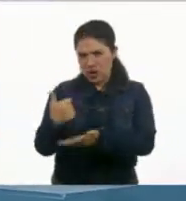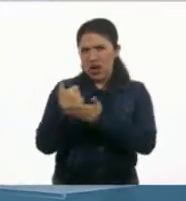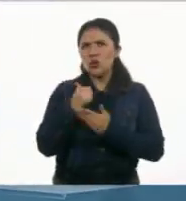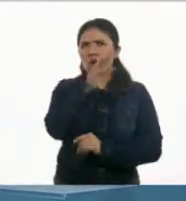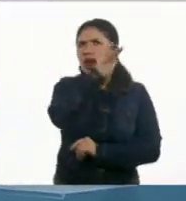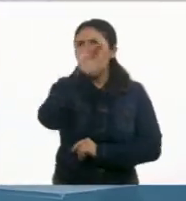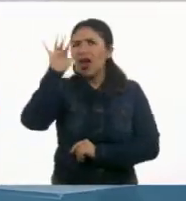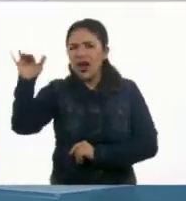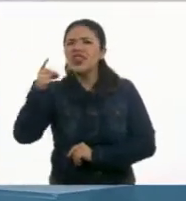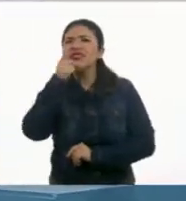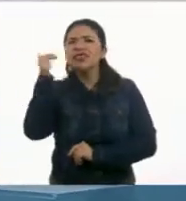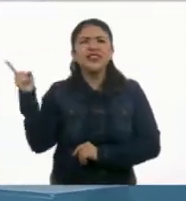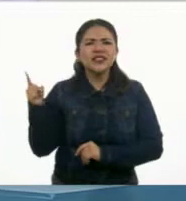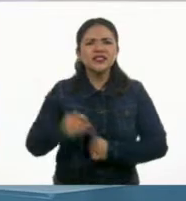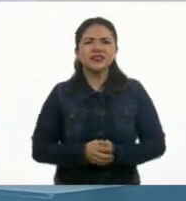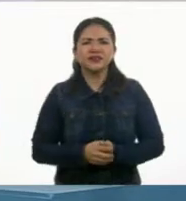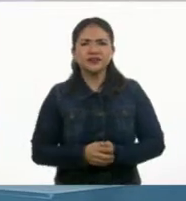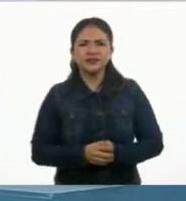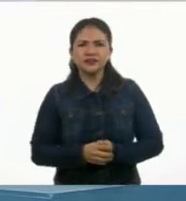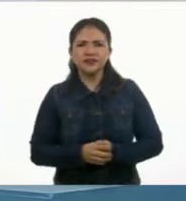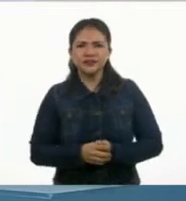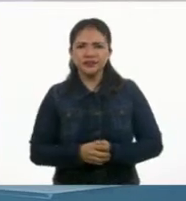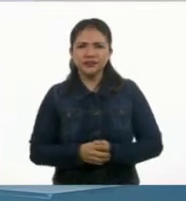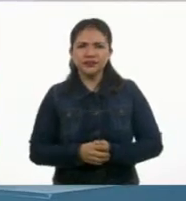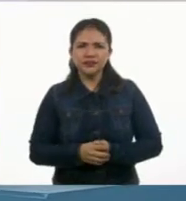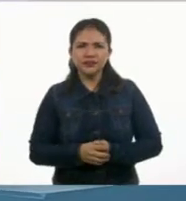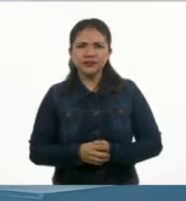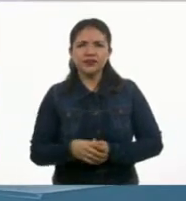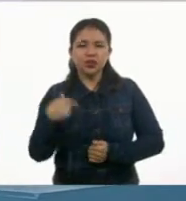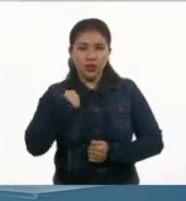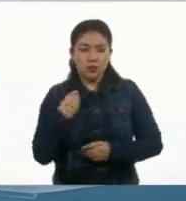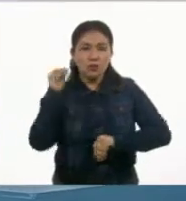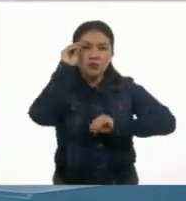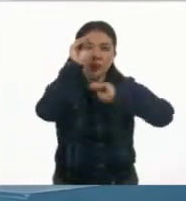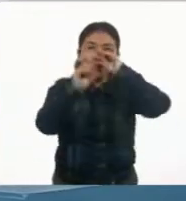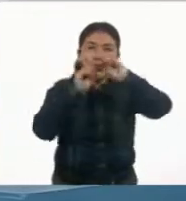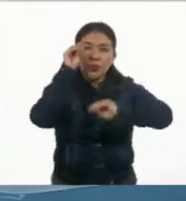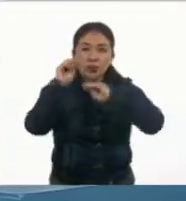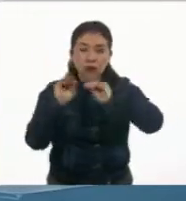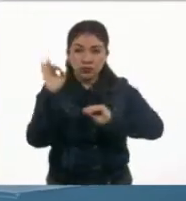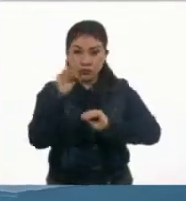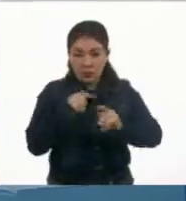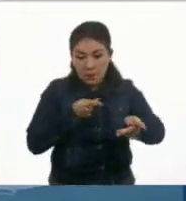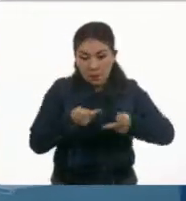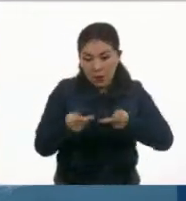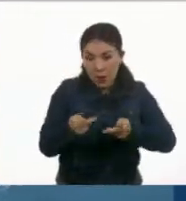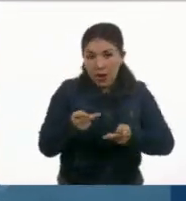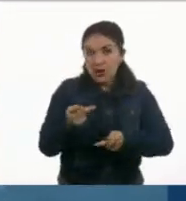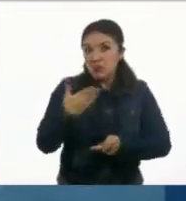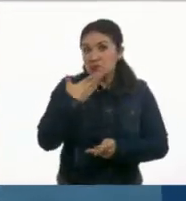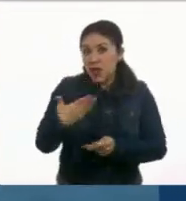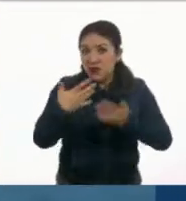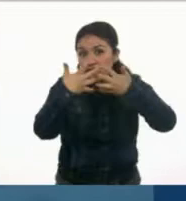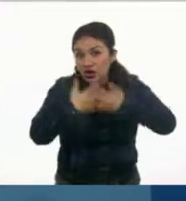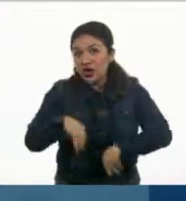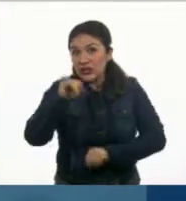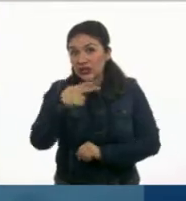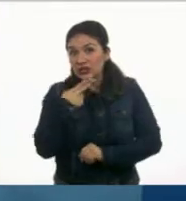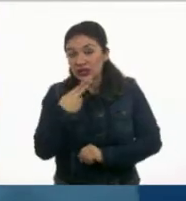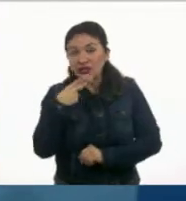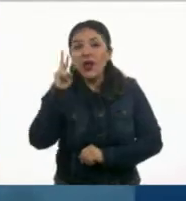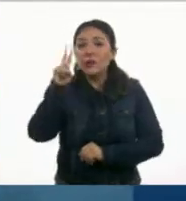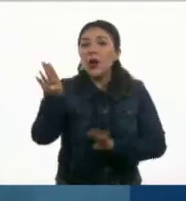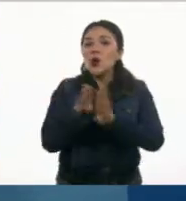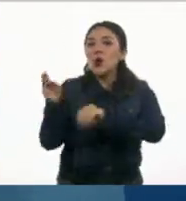favor. ¿Cómo quedaría? ver, la coherencia que estamos conjuntando, si la estrategia que implementamos ha funcionado. Y vamos a ver el